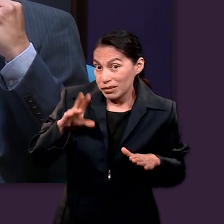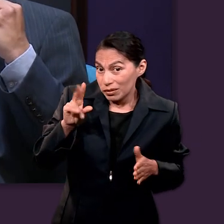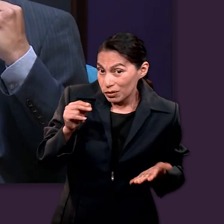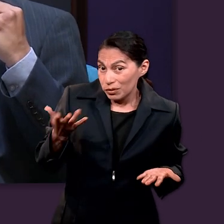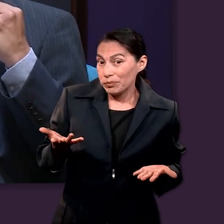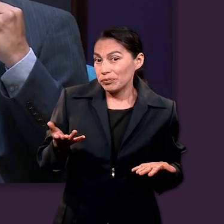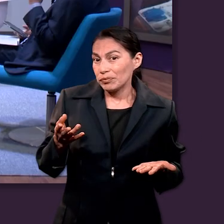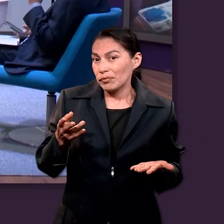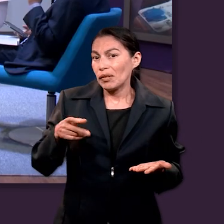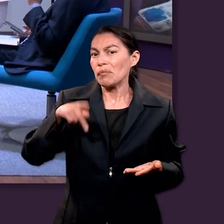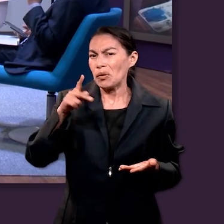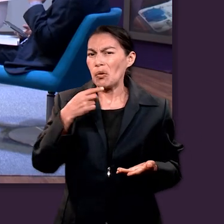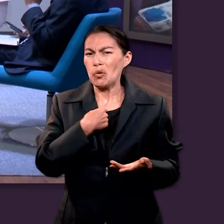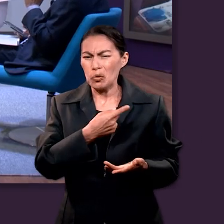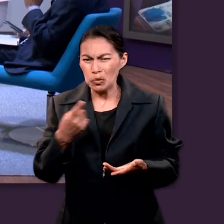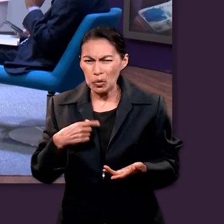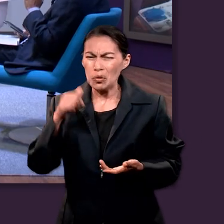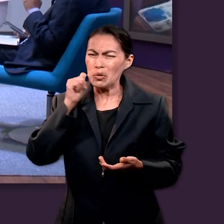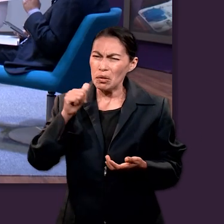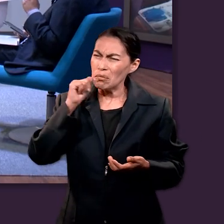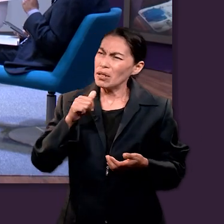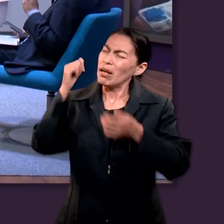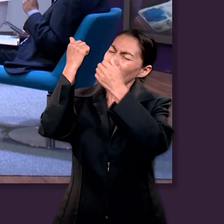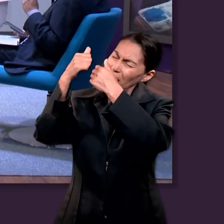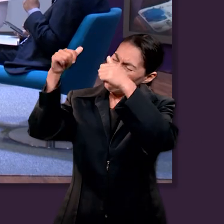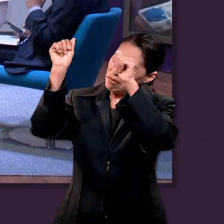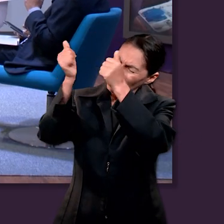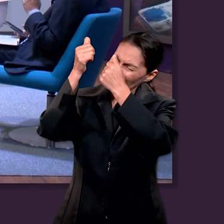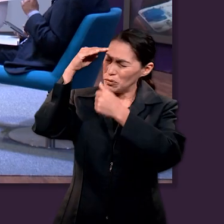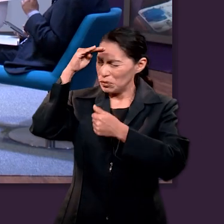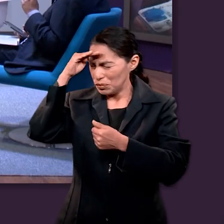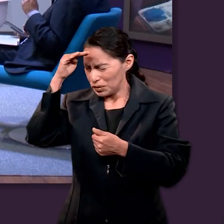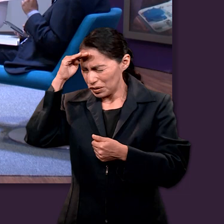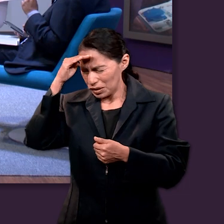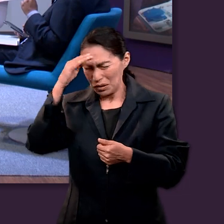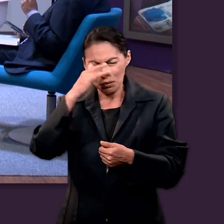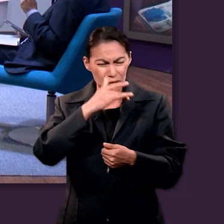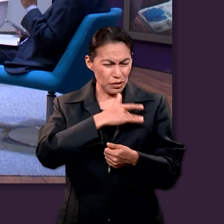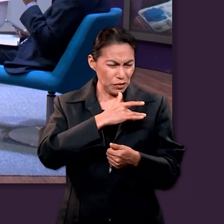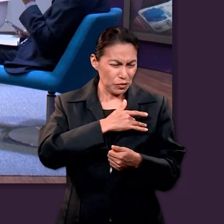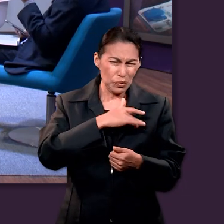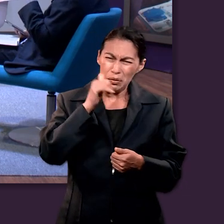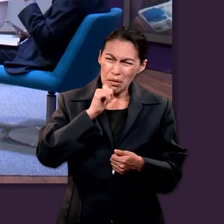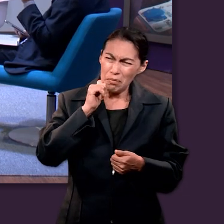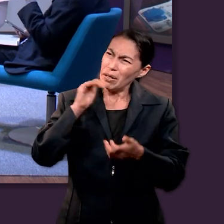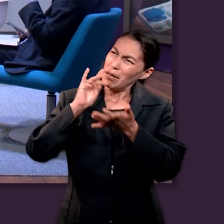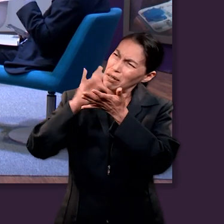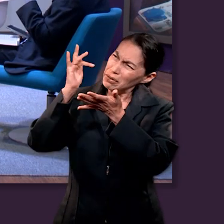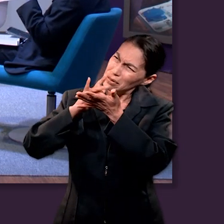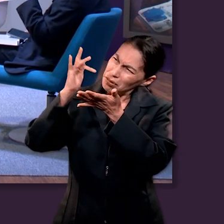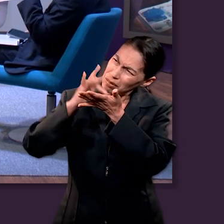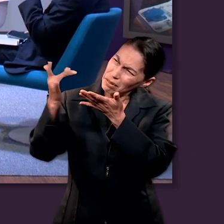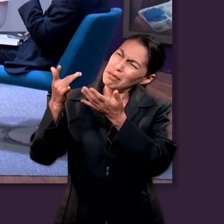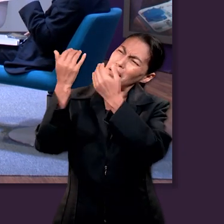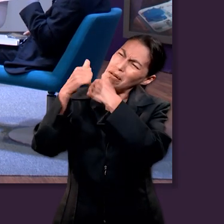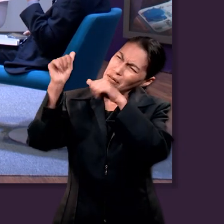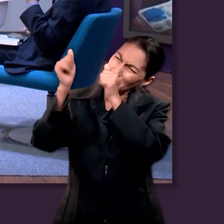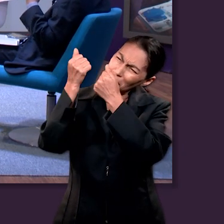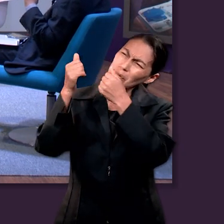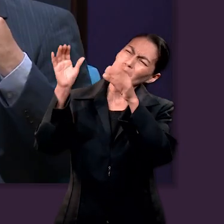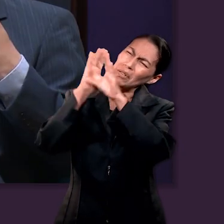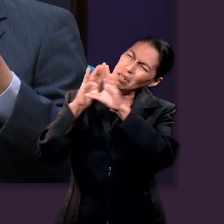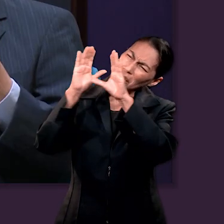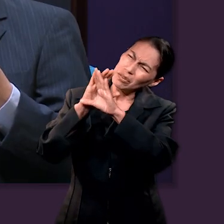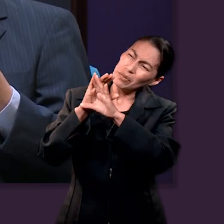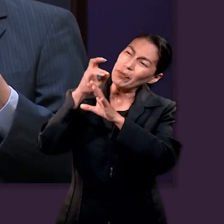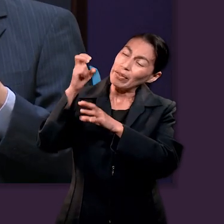mente. A veces. A veces no. Pero si nosotros la guardamos siempre en nuestra